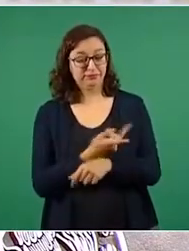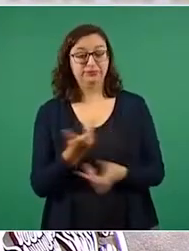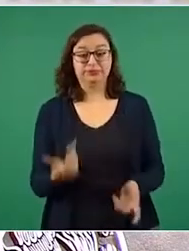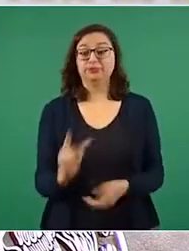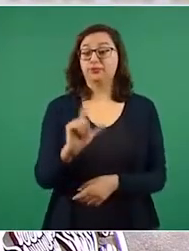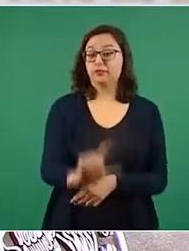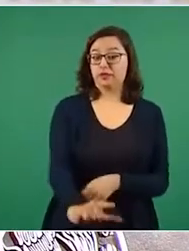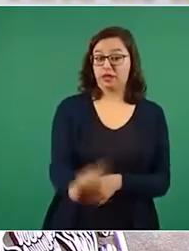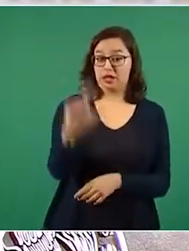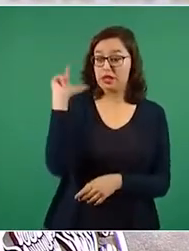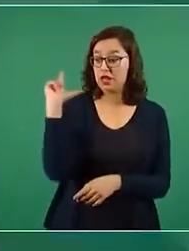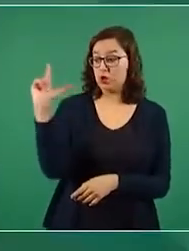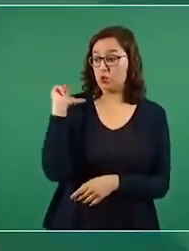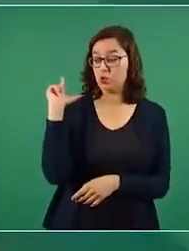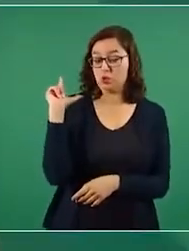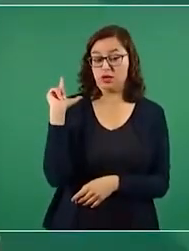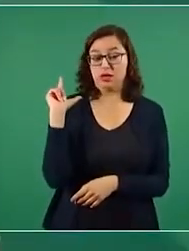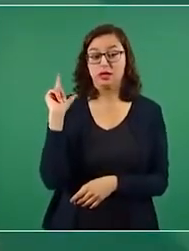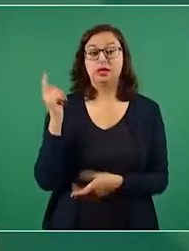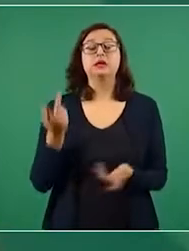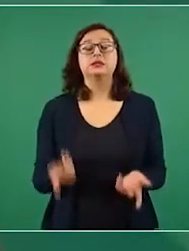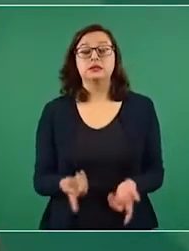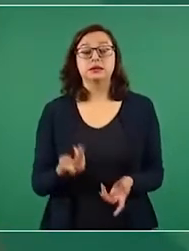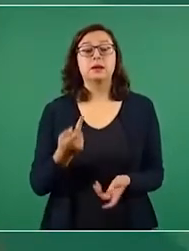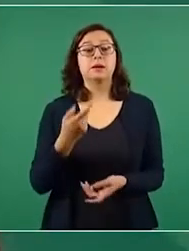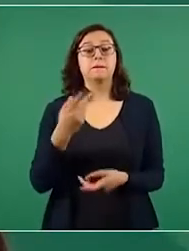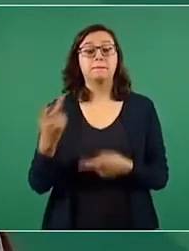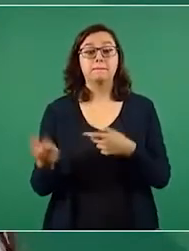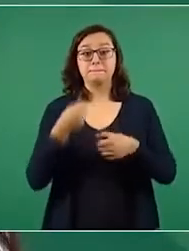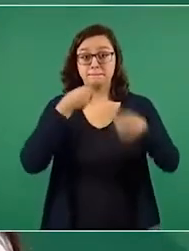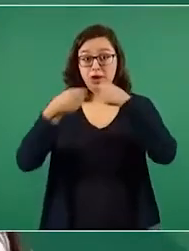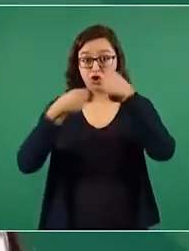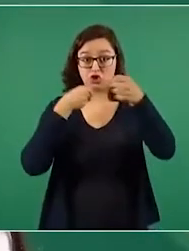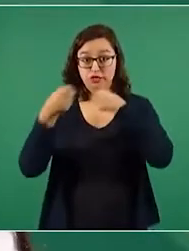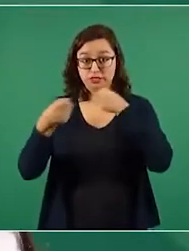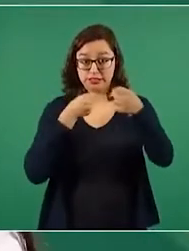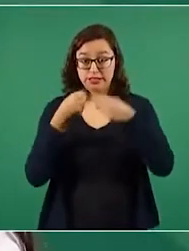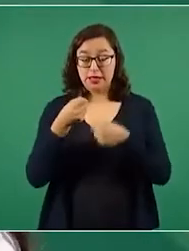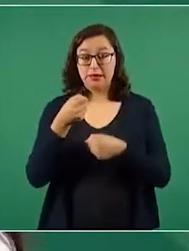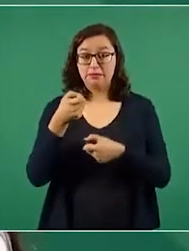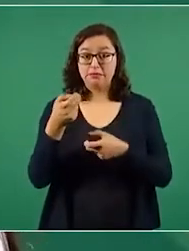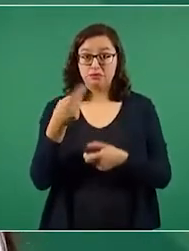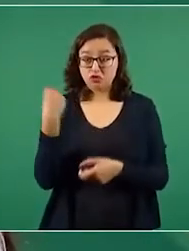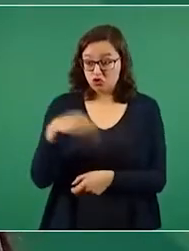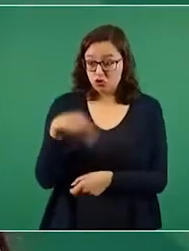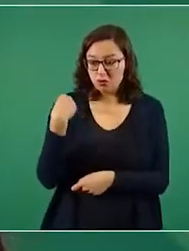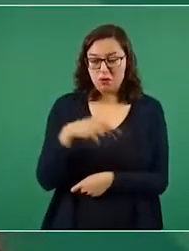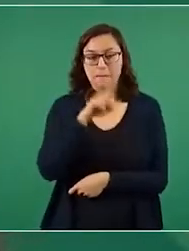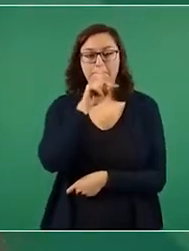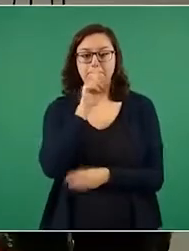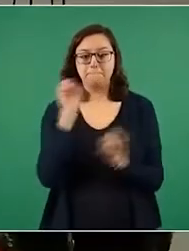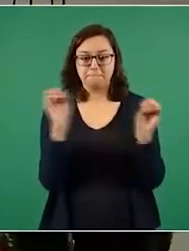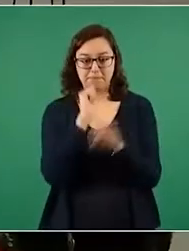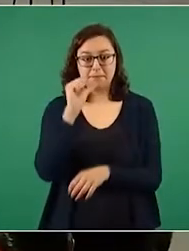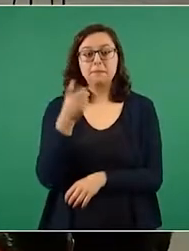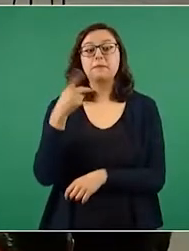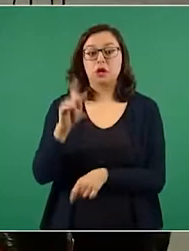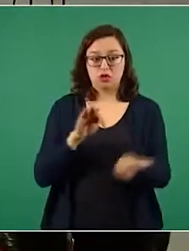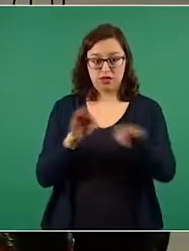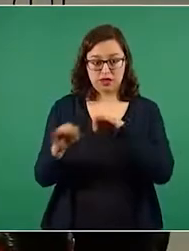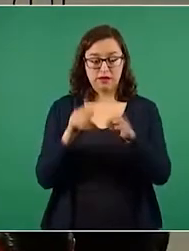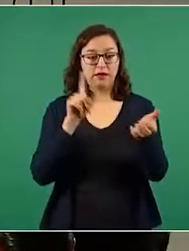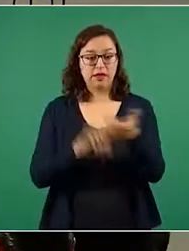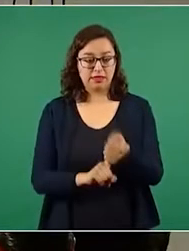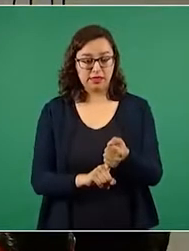reporteo de reforma, quien no se identificó, preguntó sobre la estrategia de seguridad, citando la encuesta nacional de